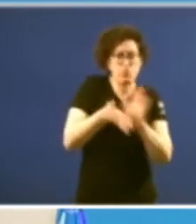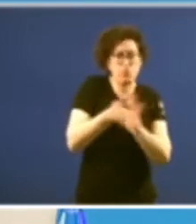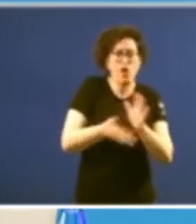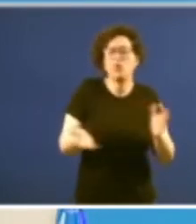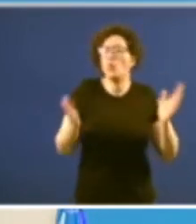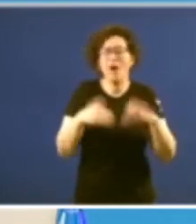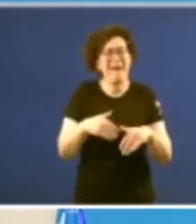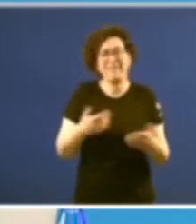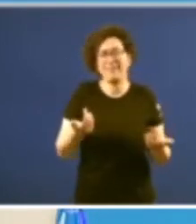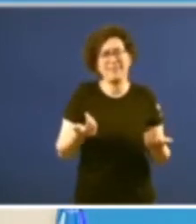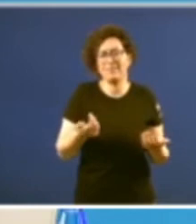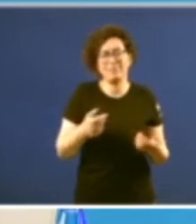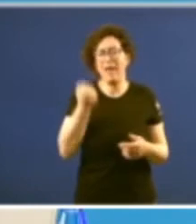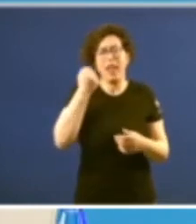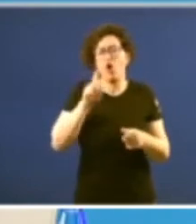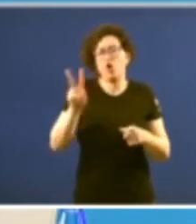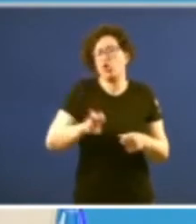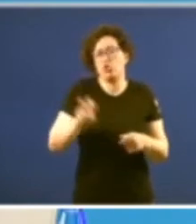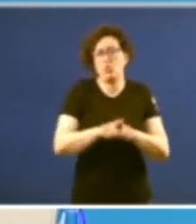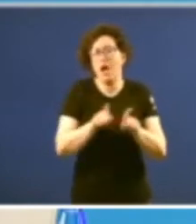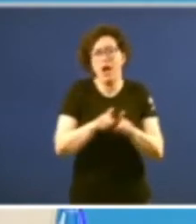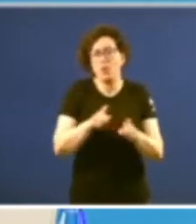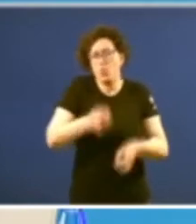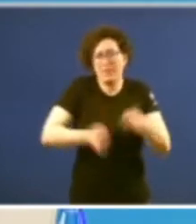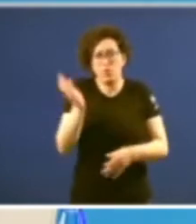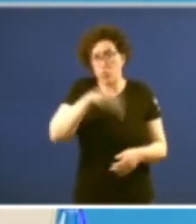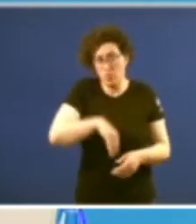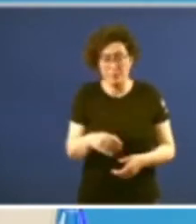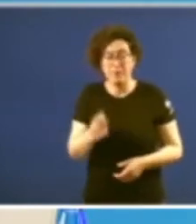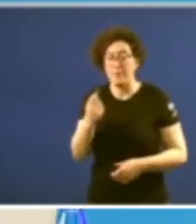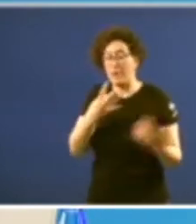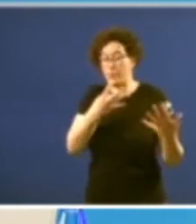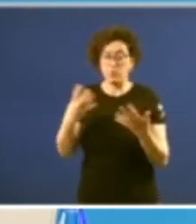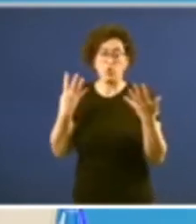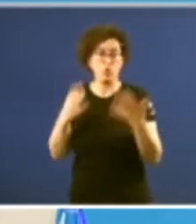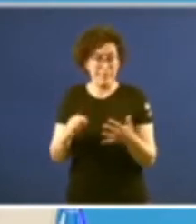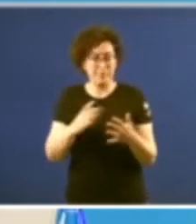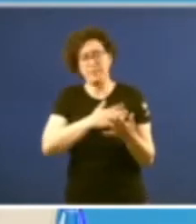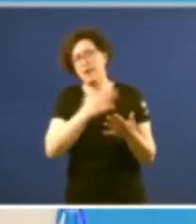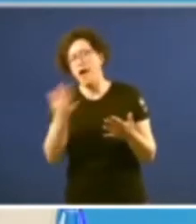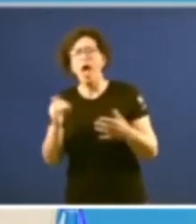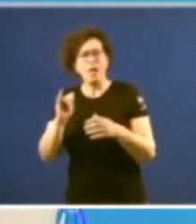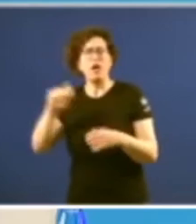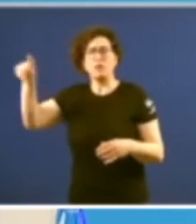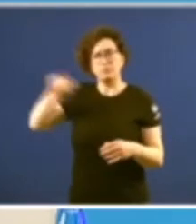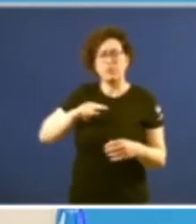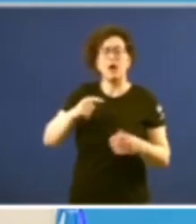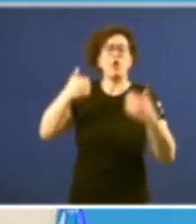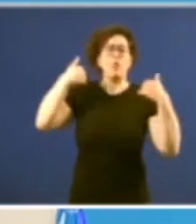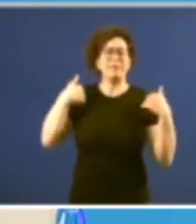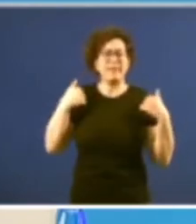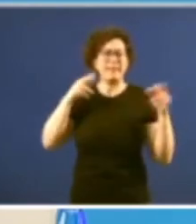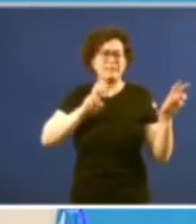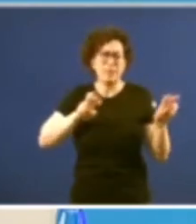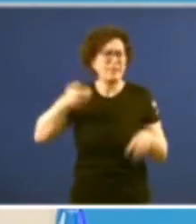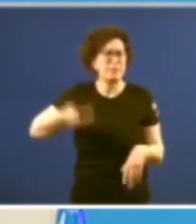eficacia jurídica desde 1990 se han producido traspasos de competencias a Galicia en materias muy